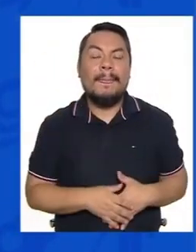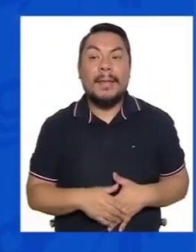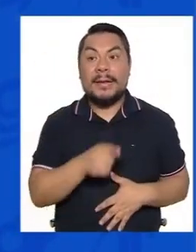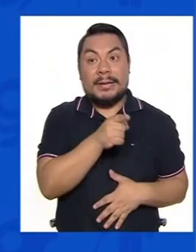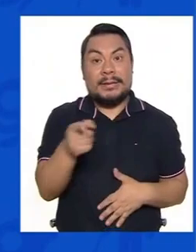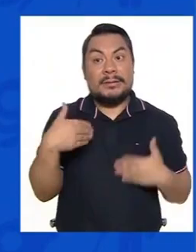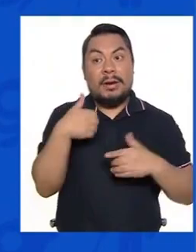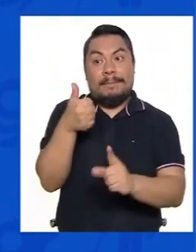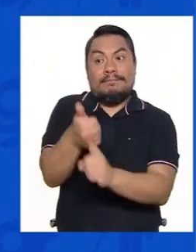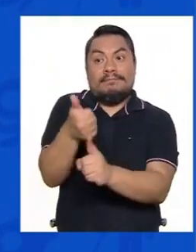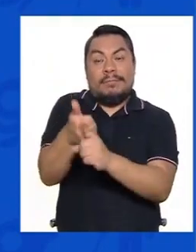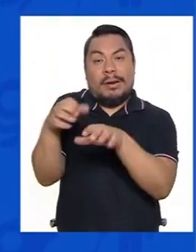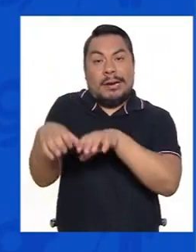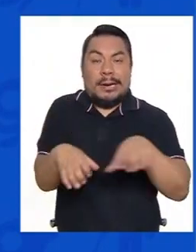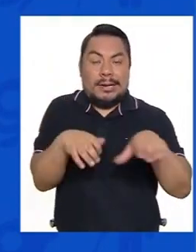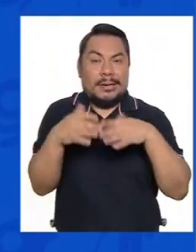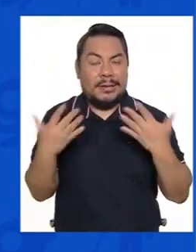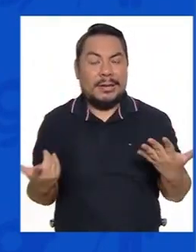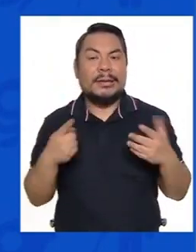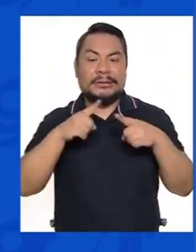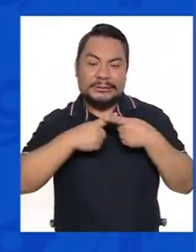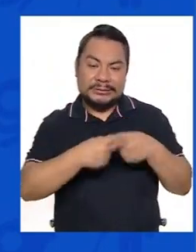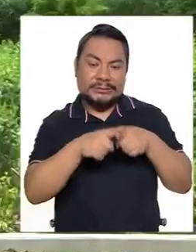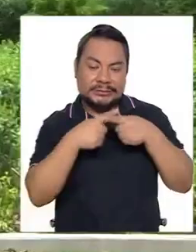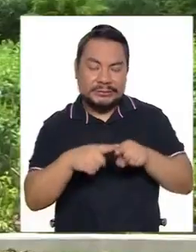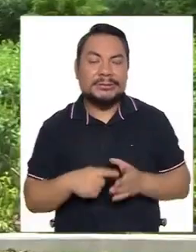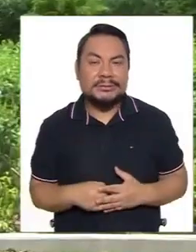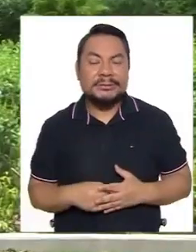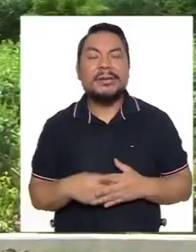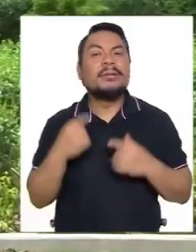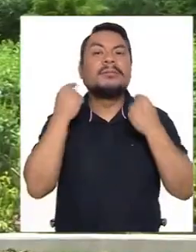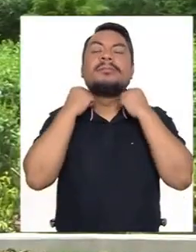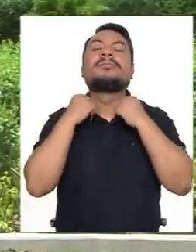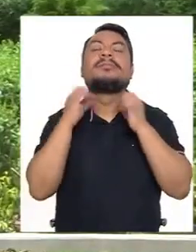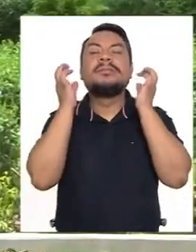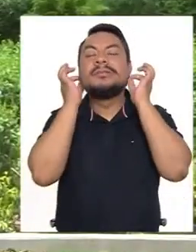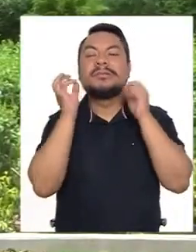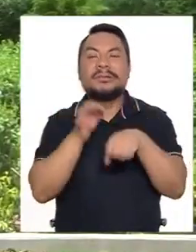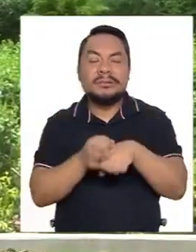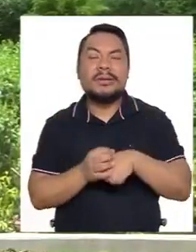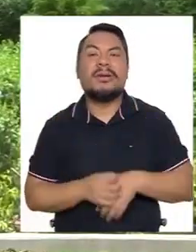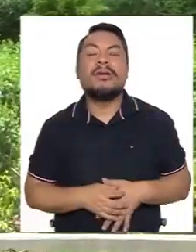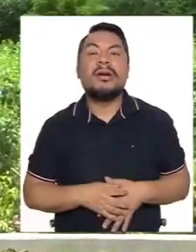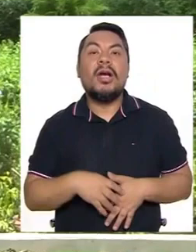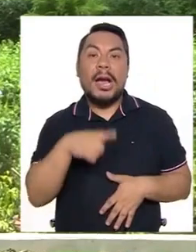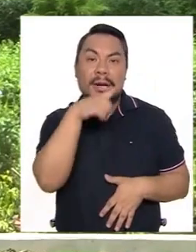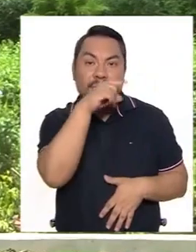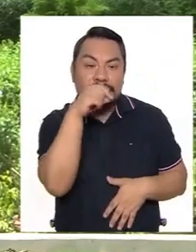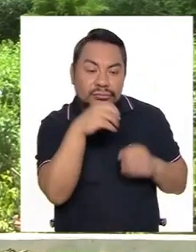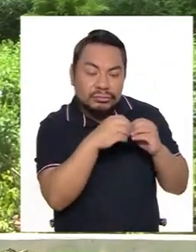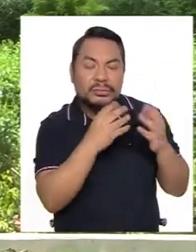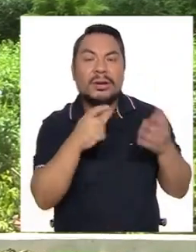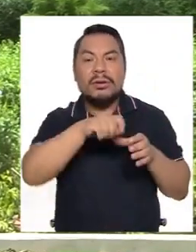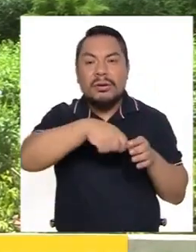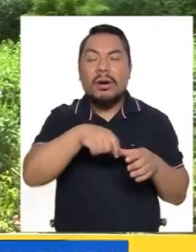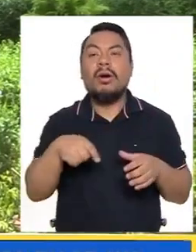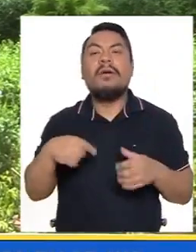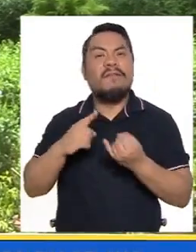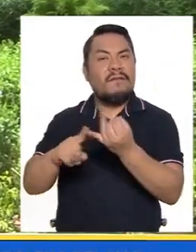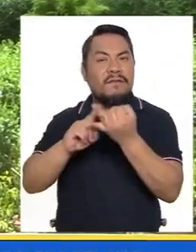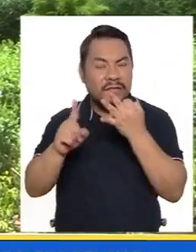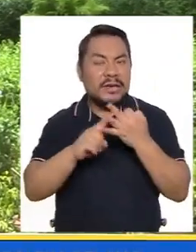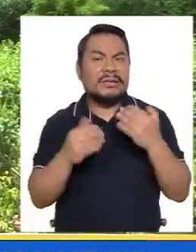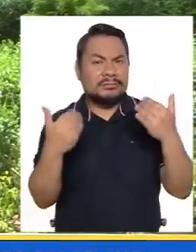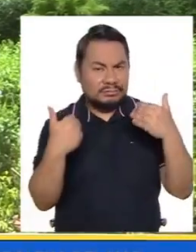Ellos tienen sus propias actividades como son tejido, billutería, chocolatería, cocina y también